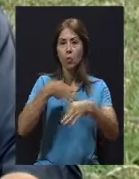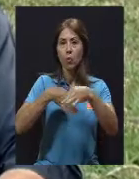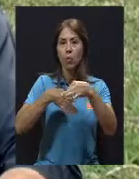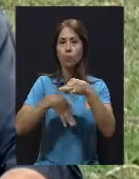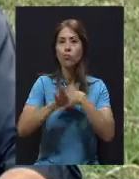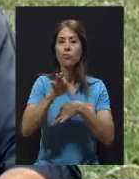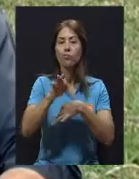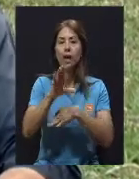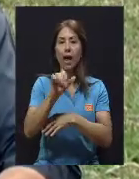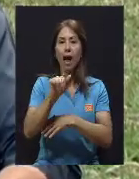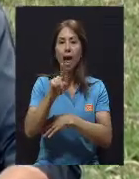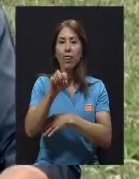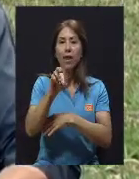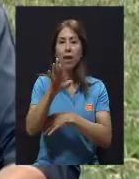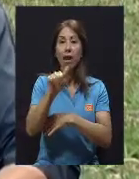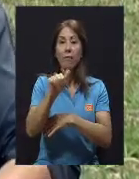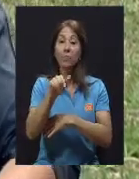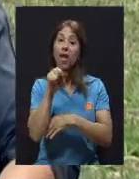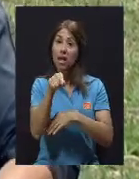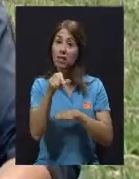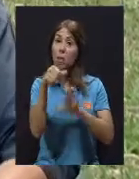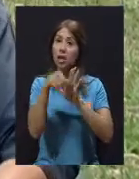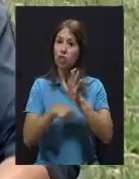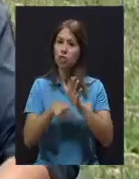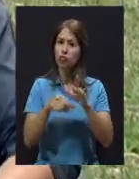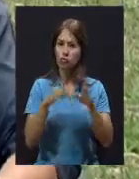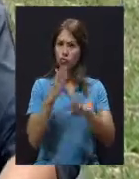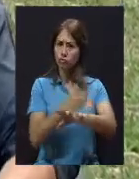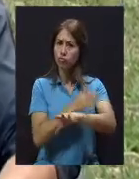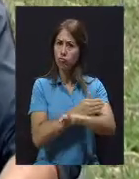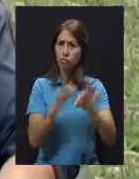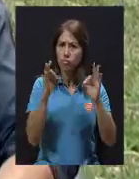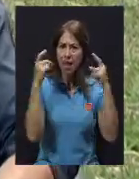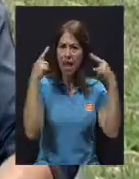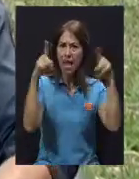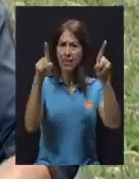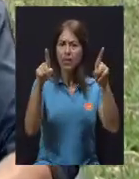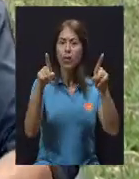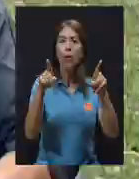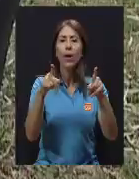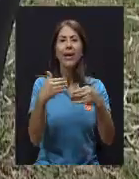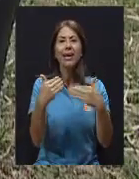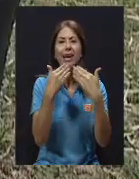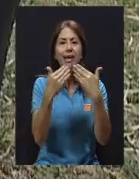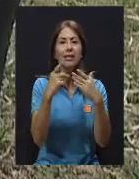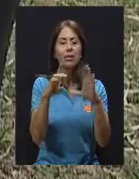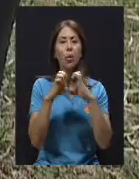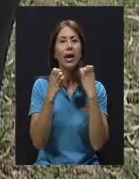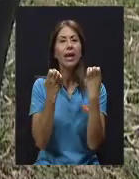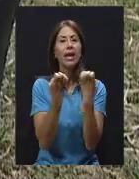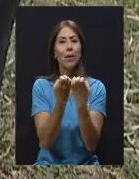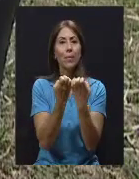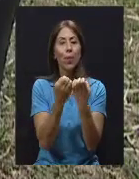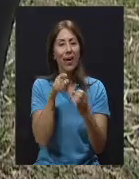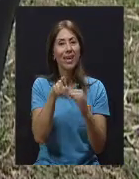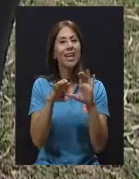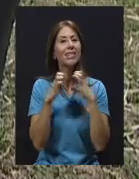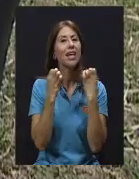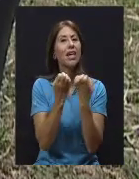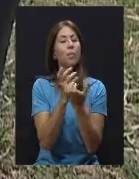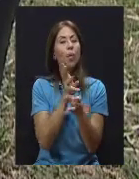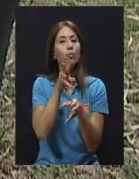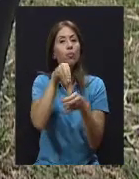¿verdad?, le corresponde a todo un equipo y detrás de ese equipo están las enfermeras. Yo quisiera que usted le comente a nuestros